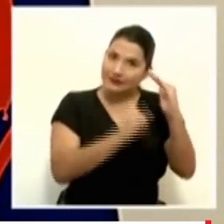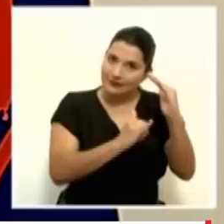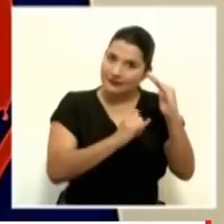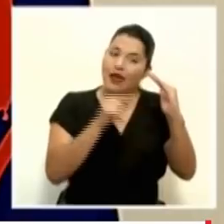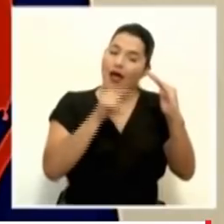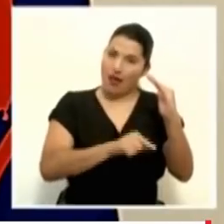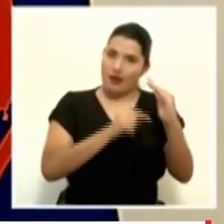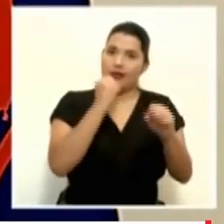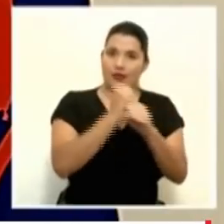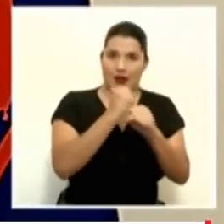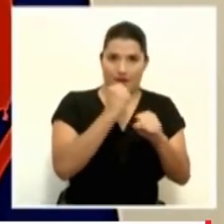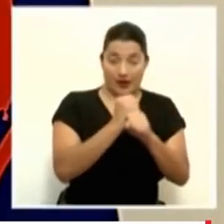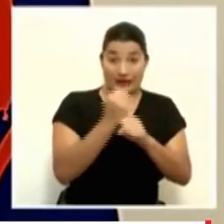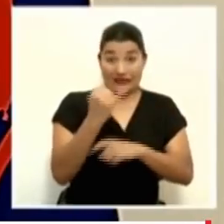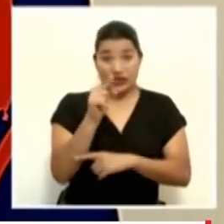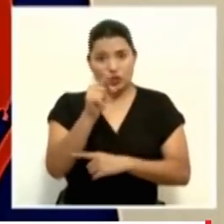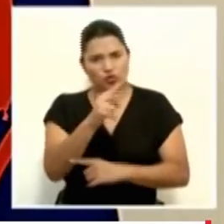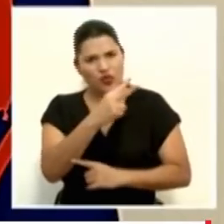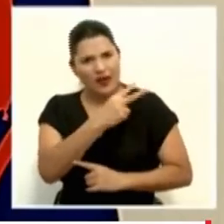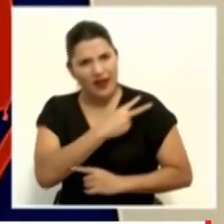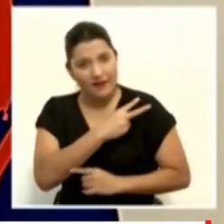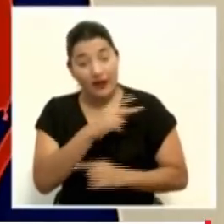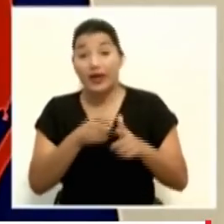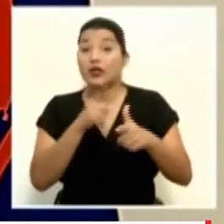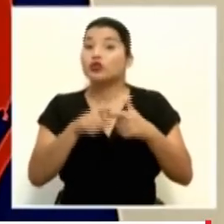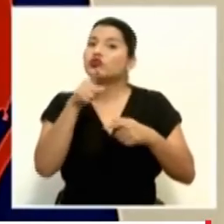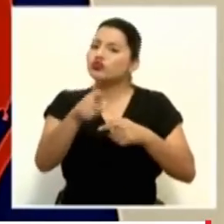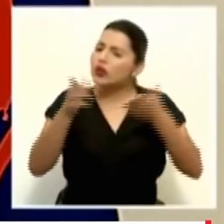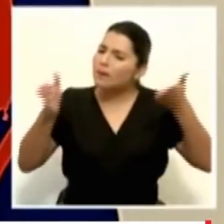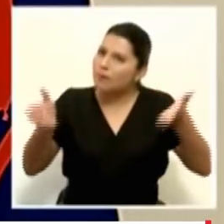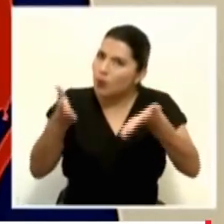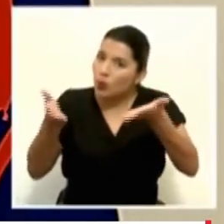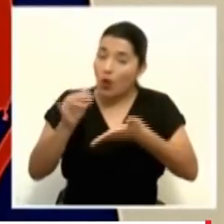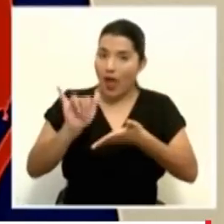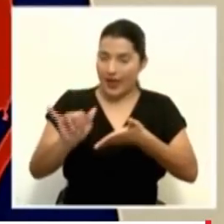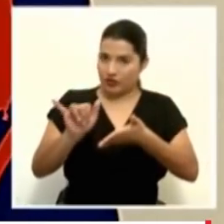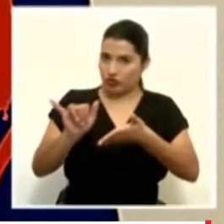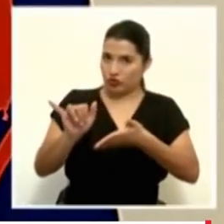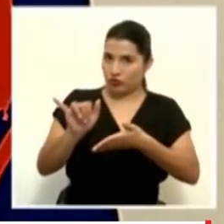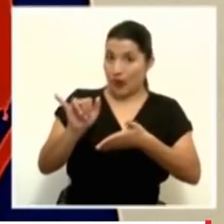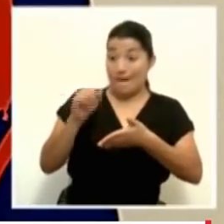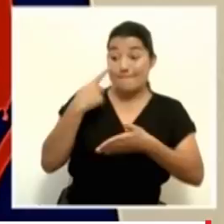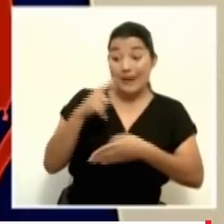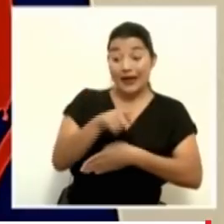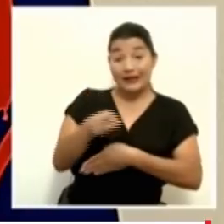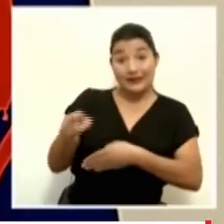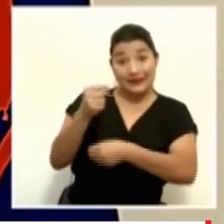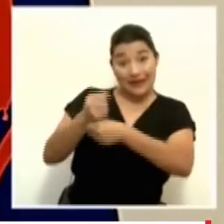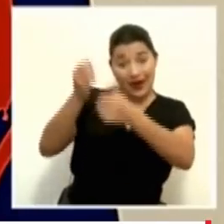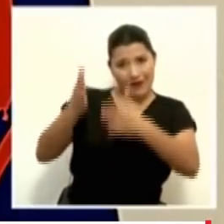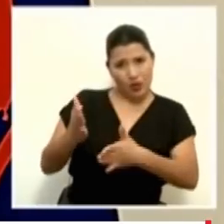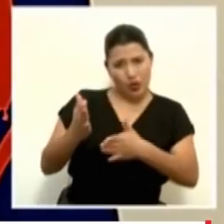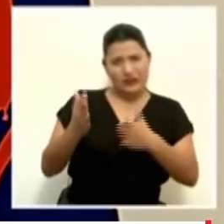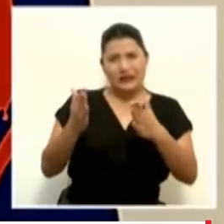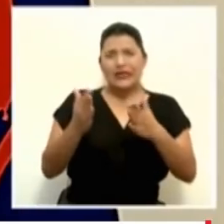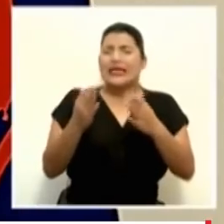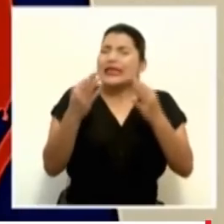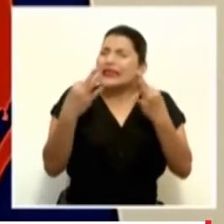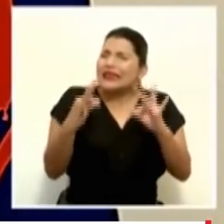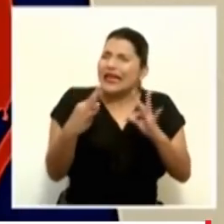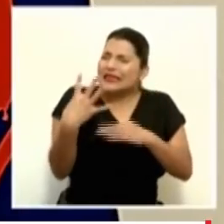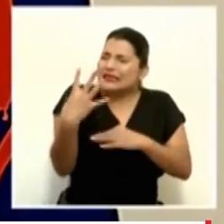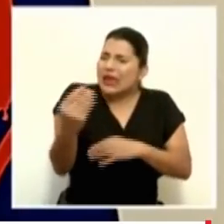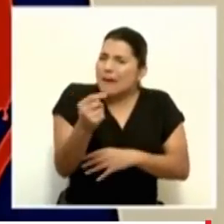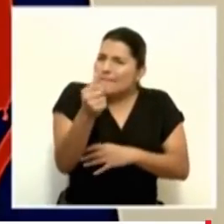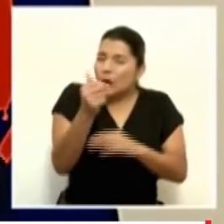Y si usted es un patrono, promueva eso en sus trabajadores y salgamos de la casa lo mínimo posible. Aunque